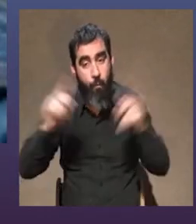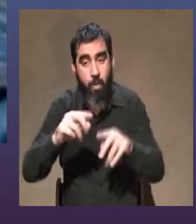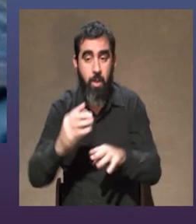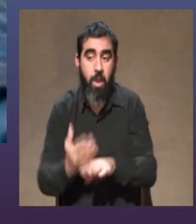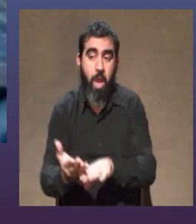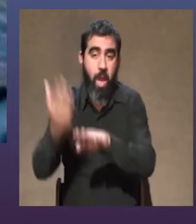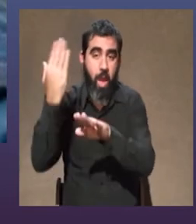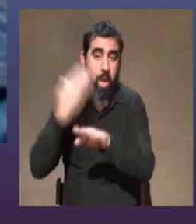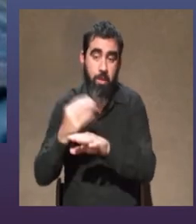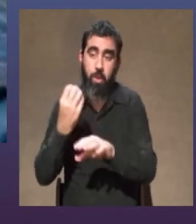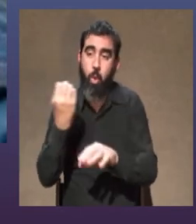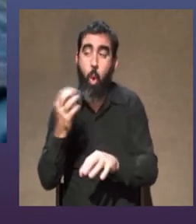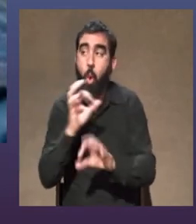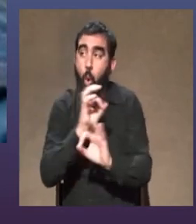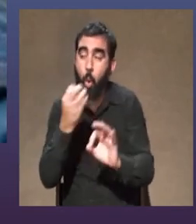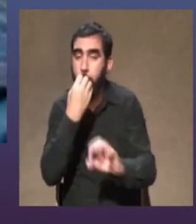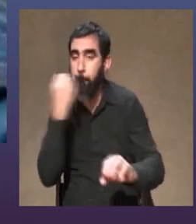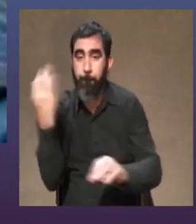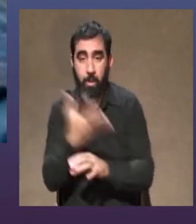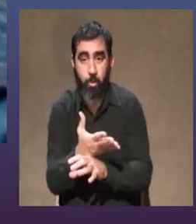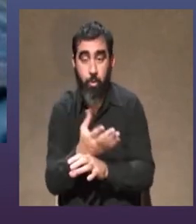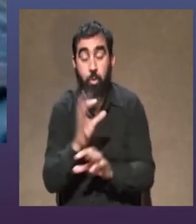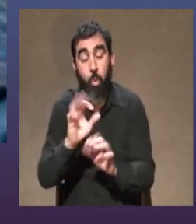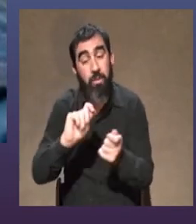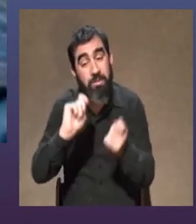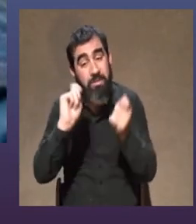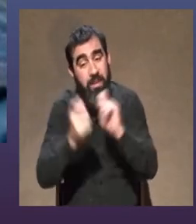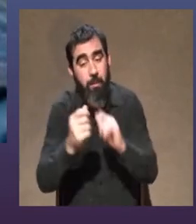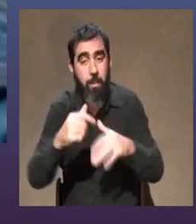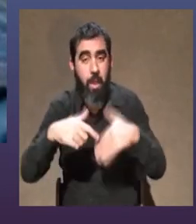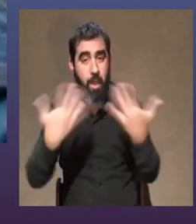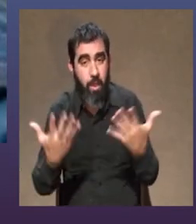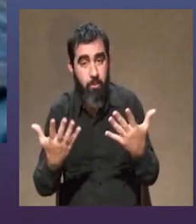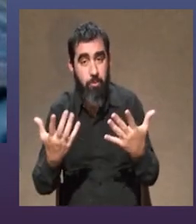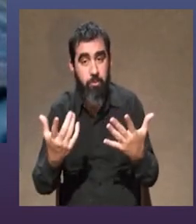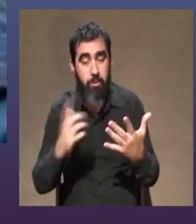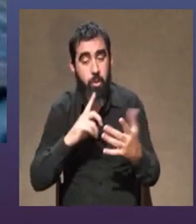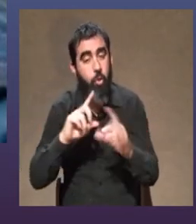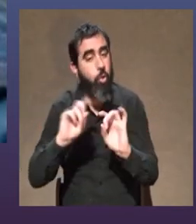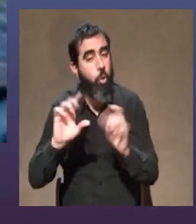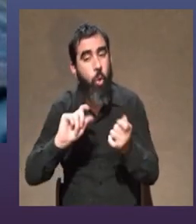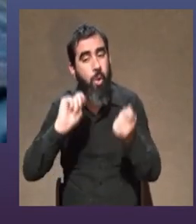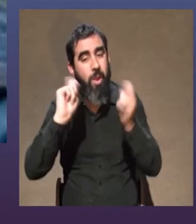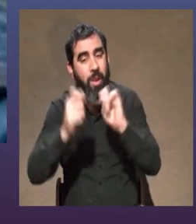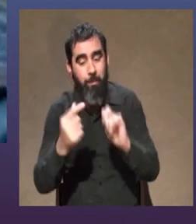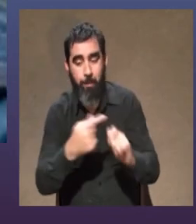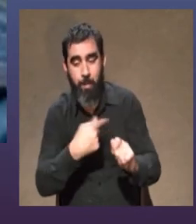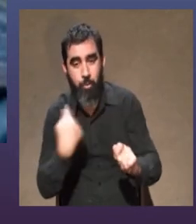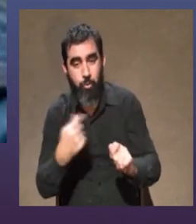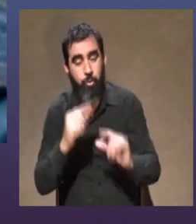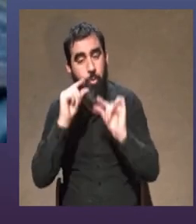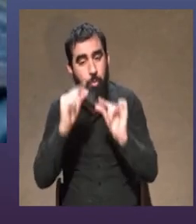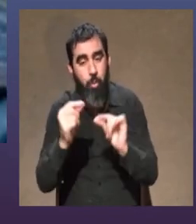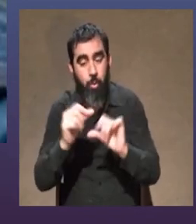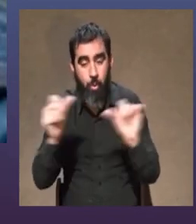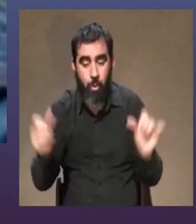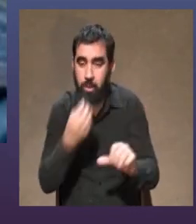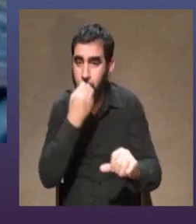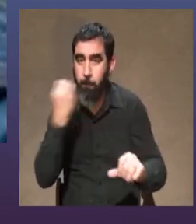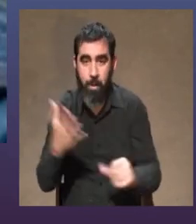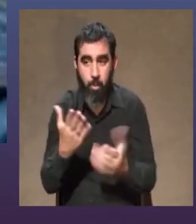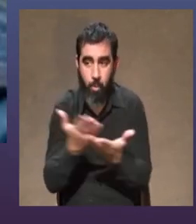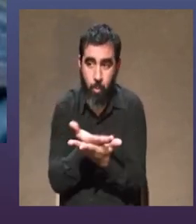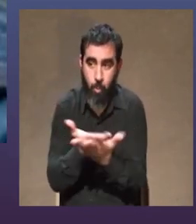hacíamos o mejor y si en algún caso se modifica es que nos haya modificado a nosotros y nos permita colocarnos en otro lugar